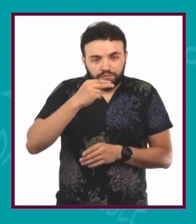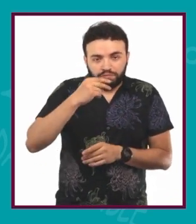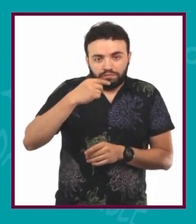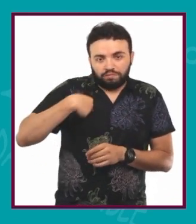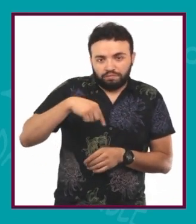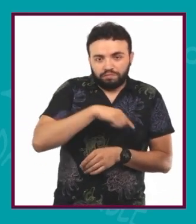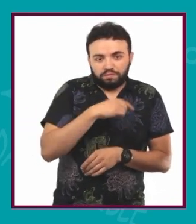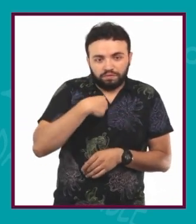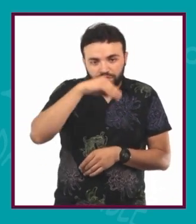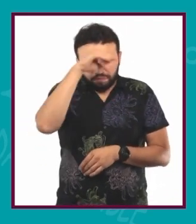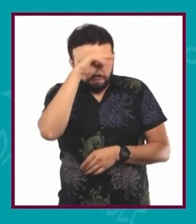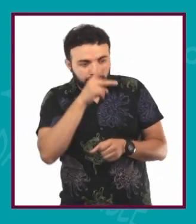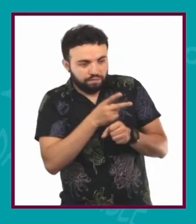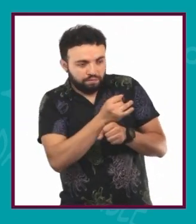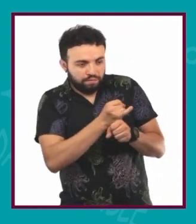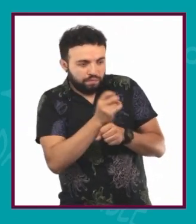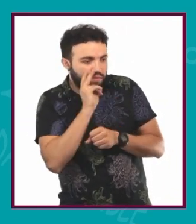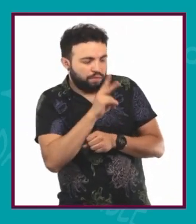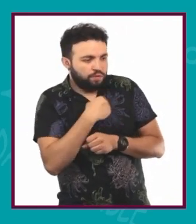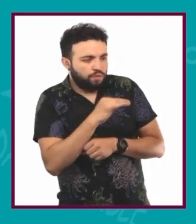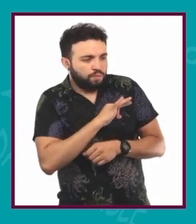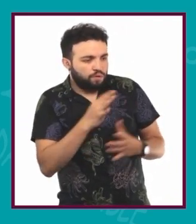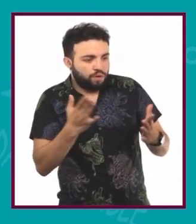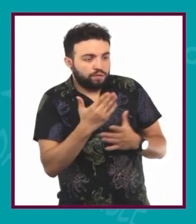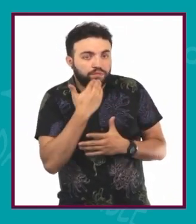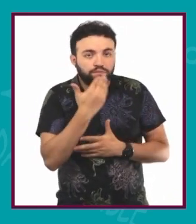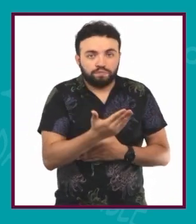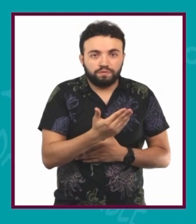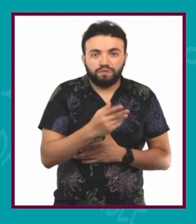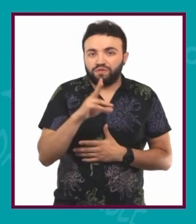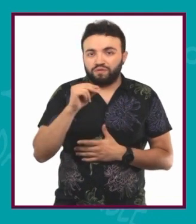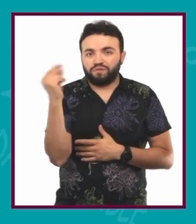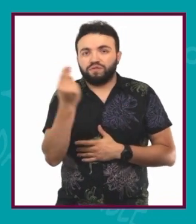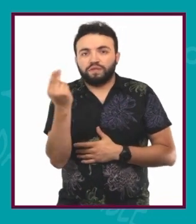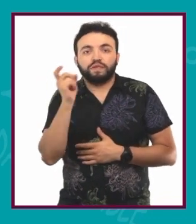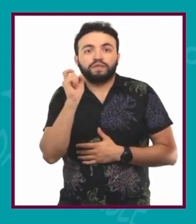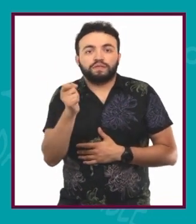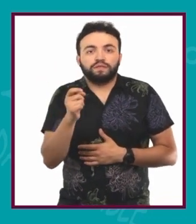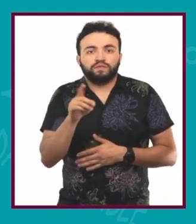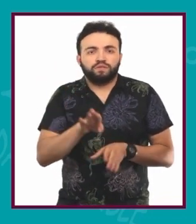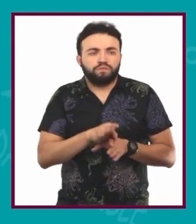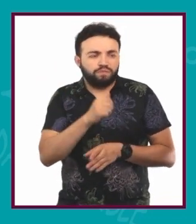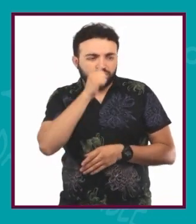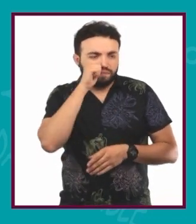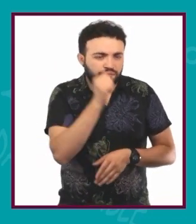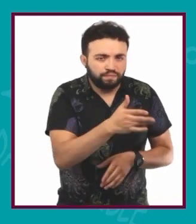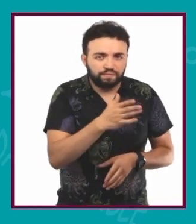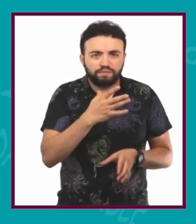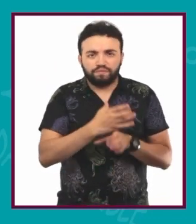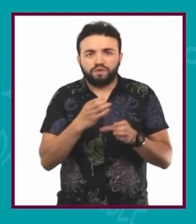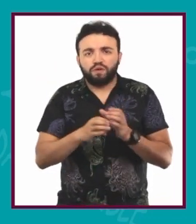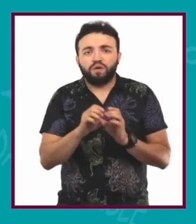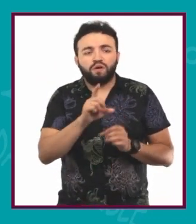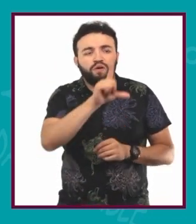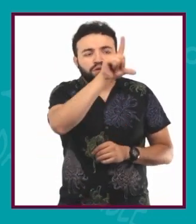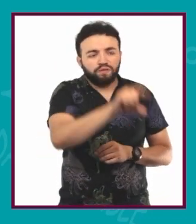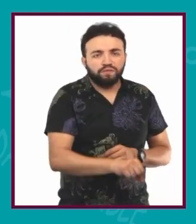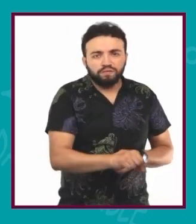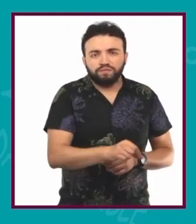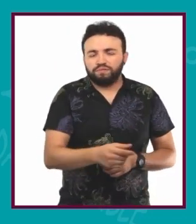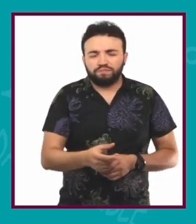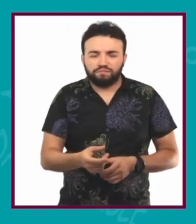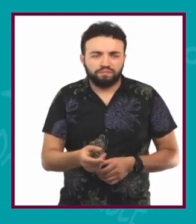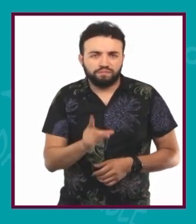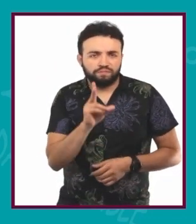las situaciones y saber analizar si debemos hacer las cosas bien sin la necesidad de ni ofenderlos ni menospreciar su punto de